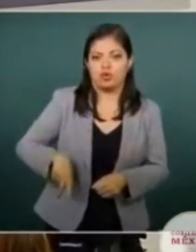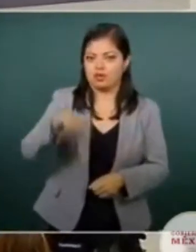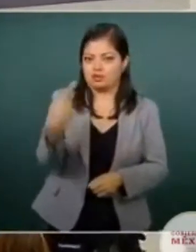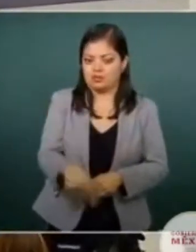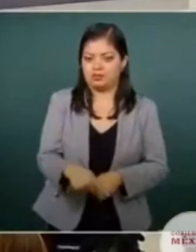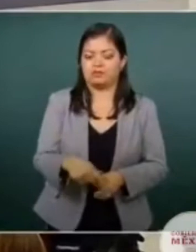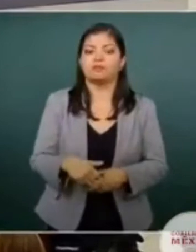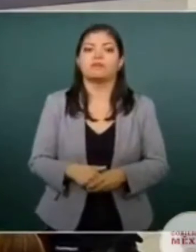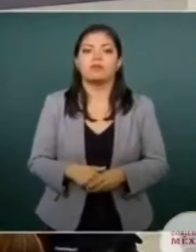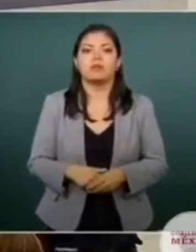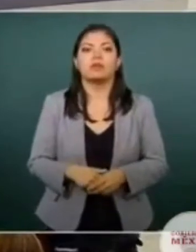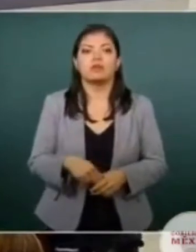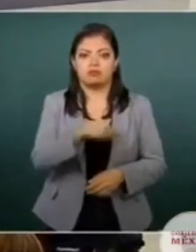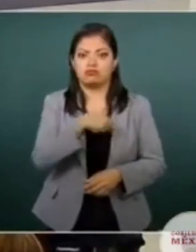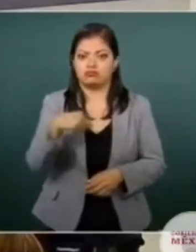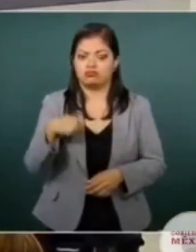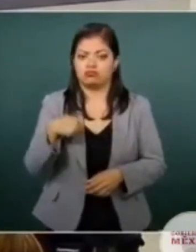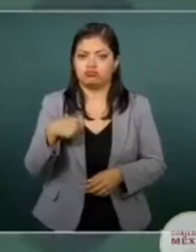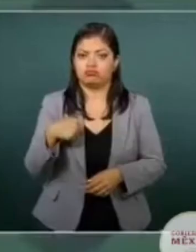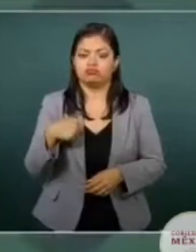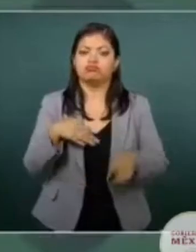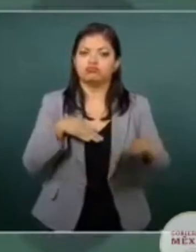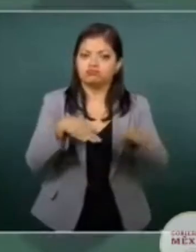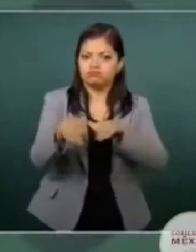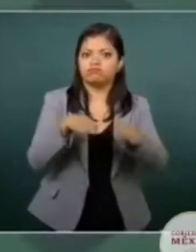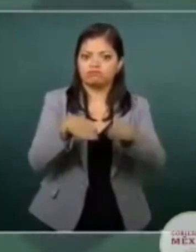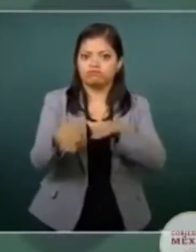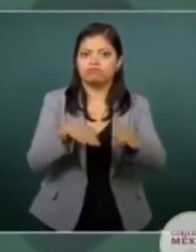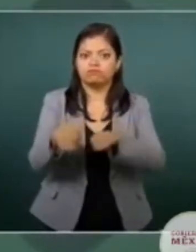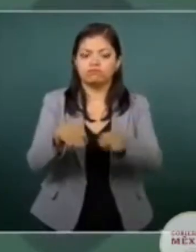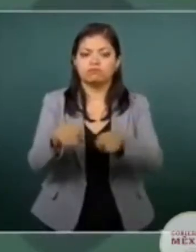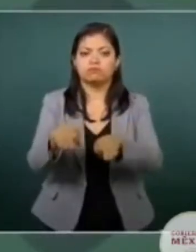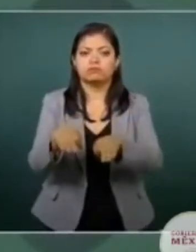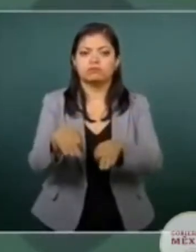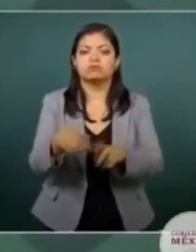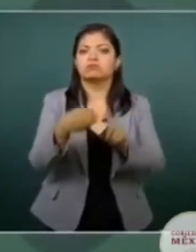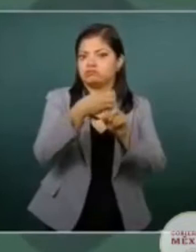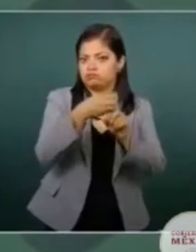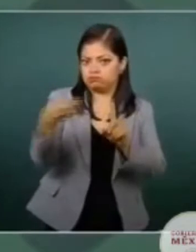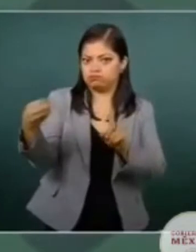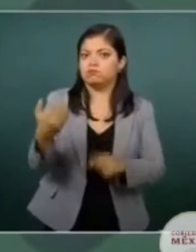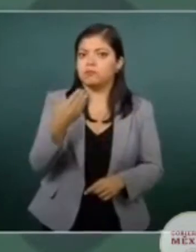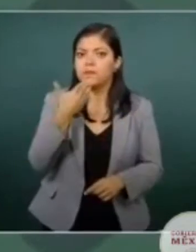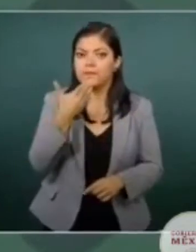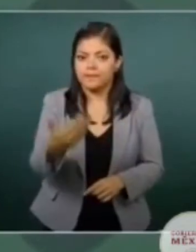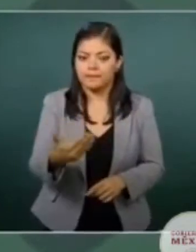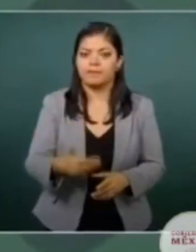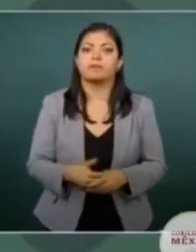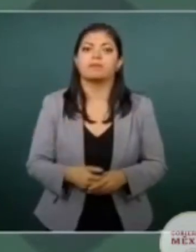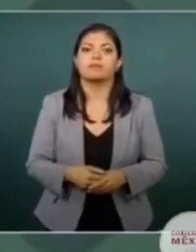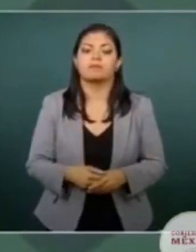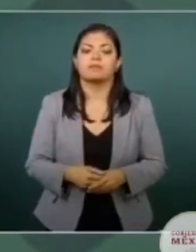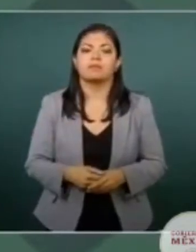Hemos estado trabajando, repito, de manera organizada. como lo